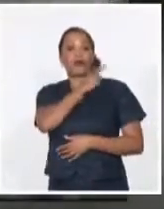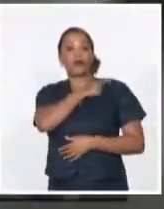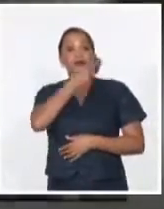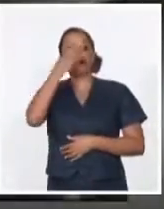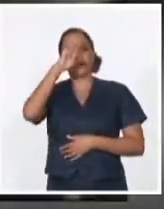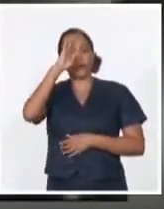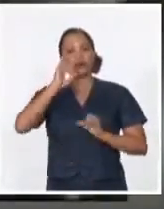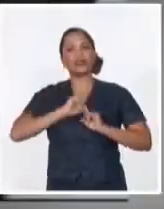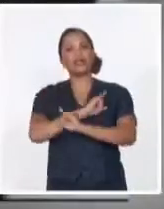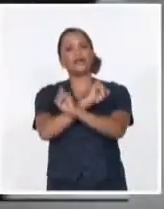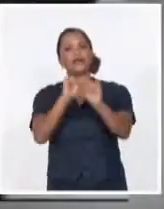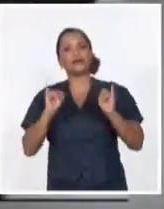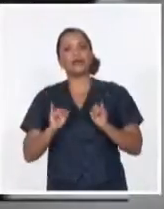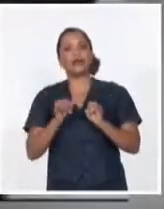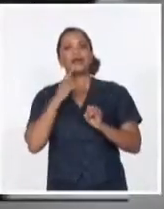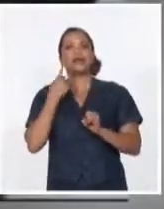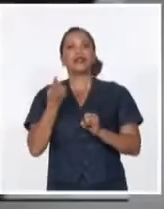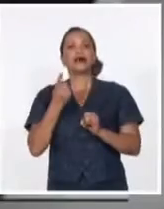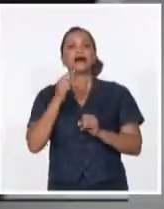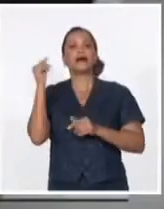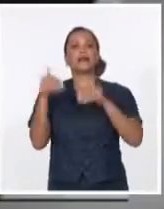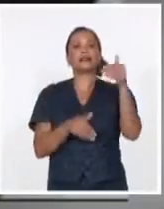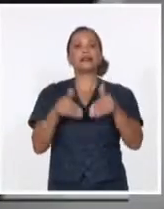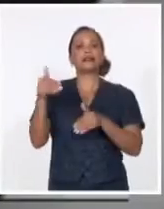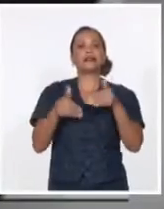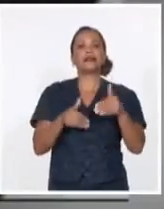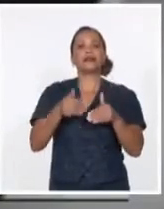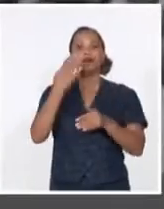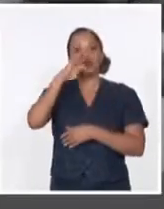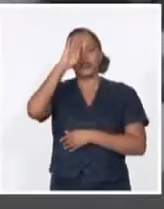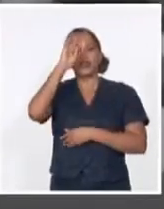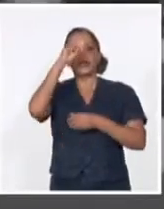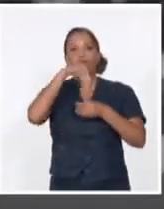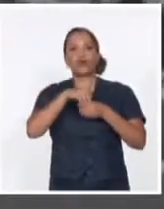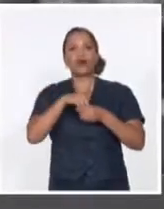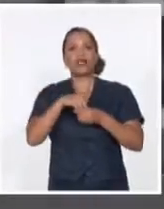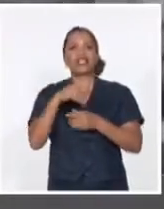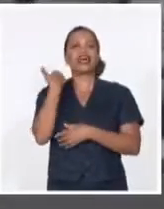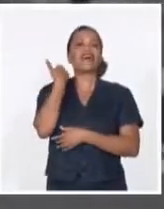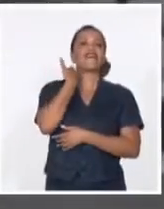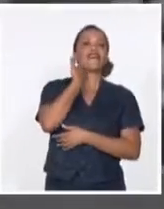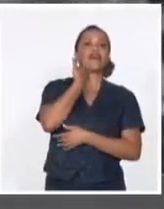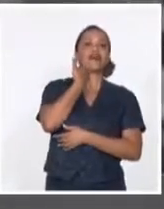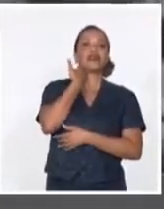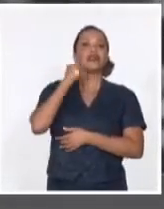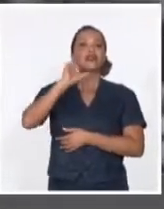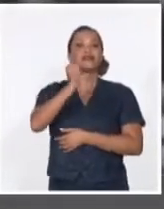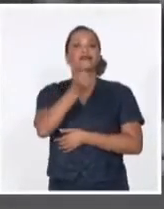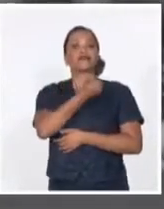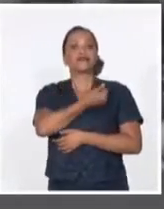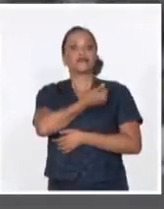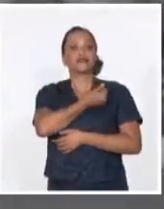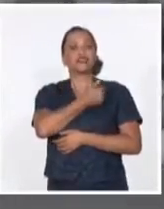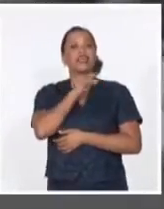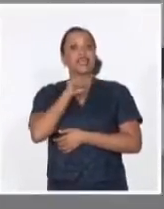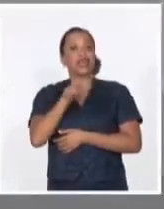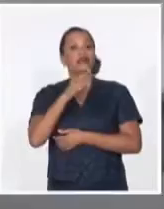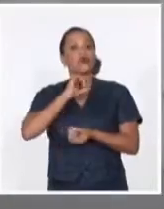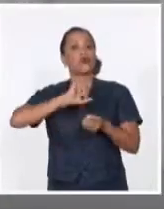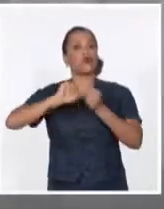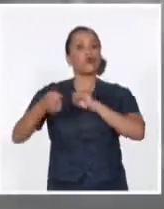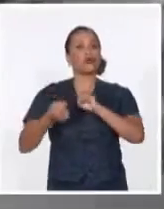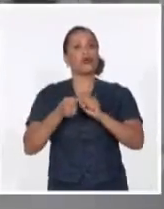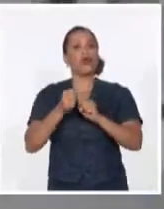a conocer la presencia en el territorio nacional de la fiebre porcina africana, cuya propagación obligó a